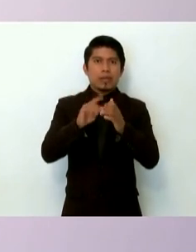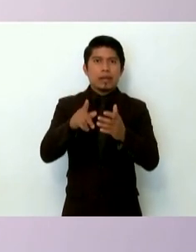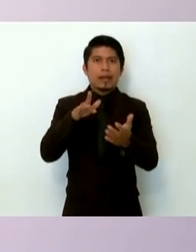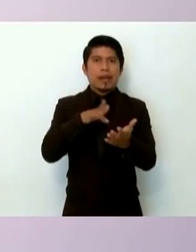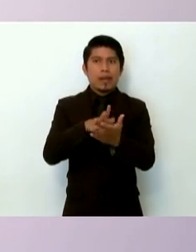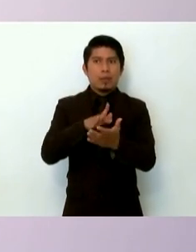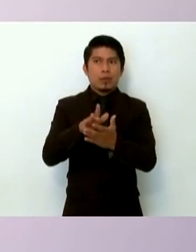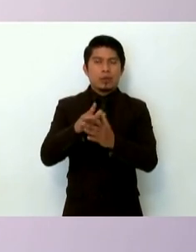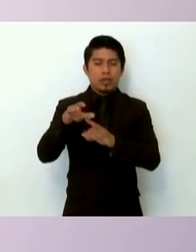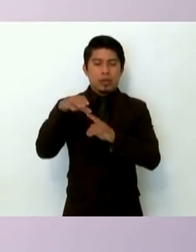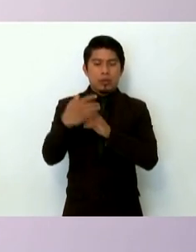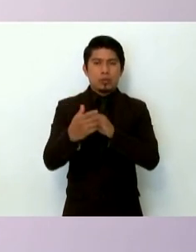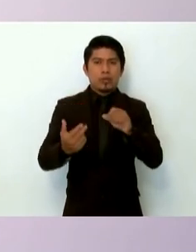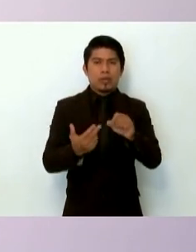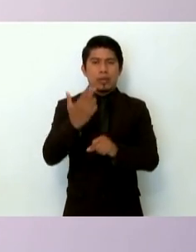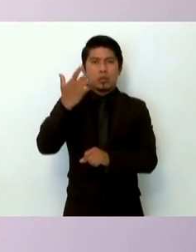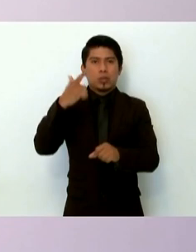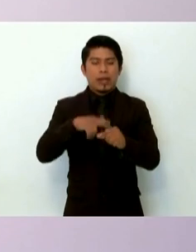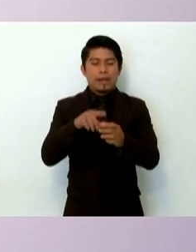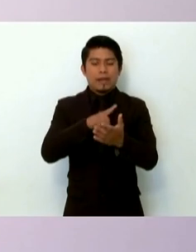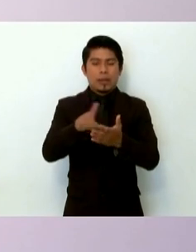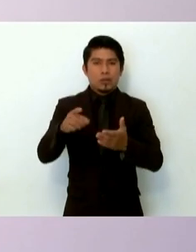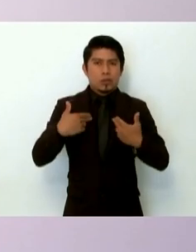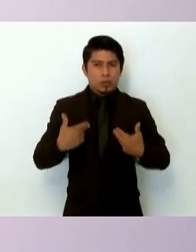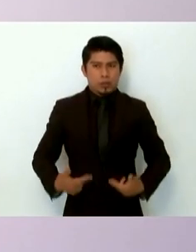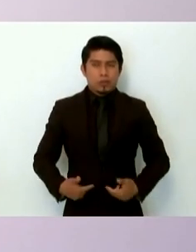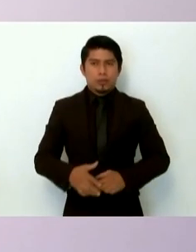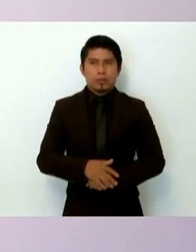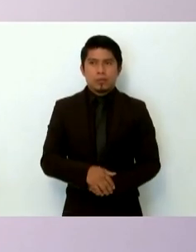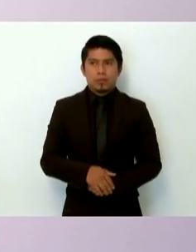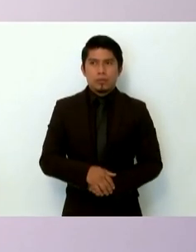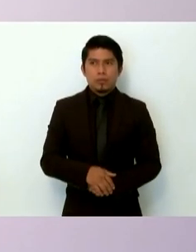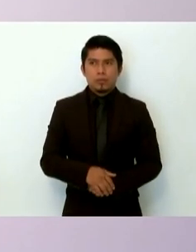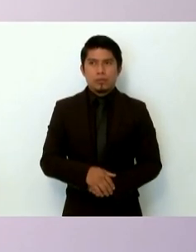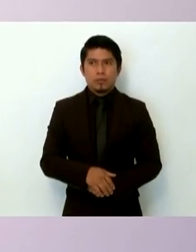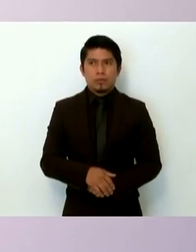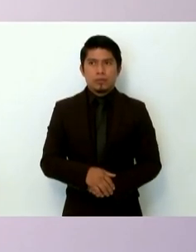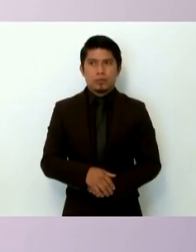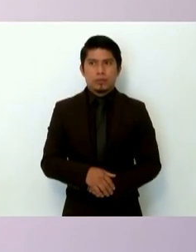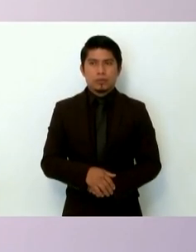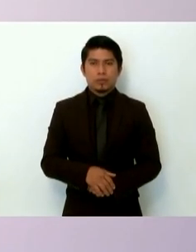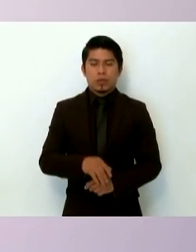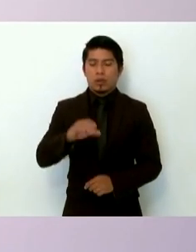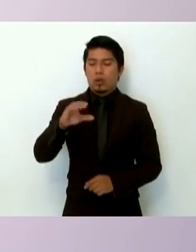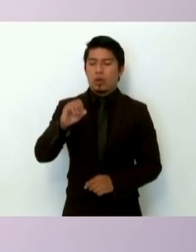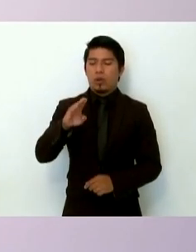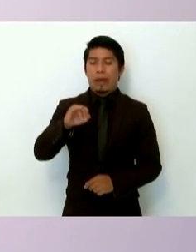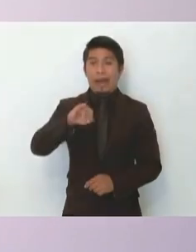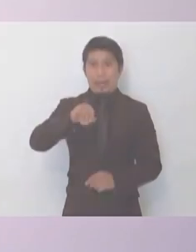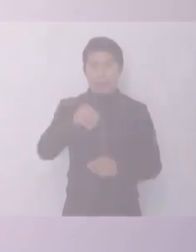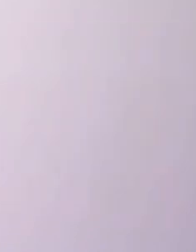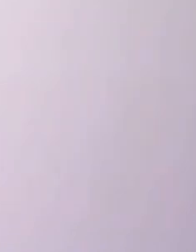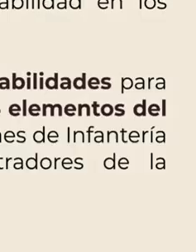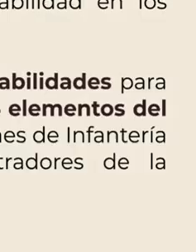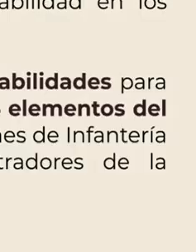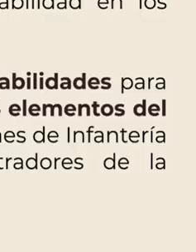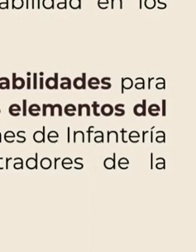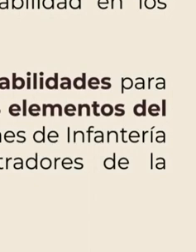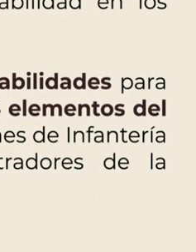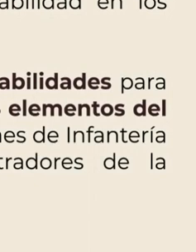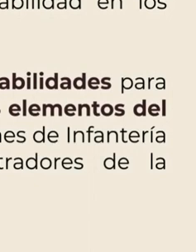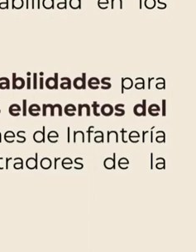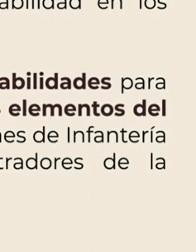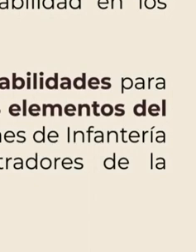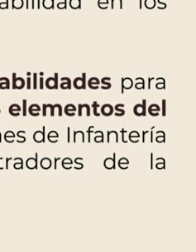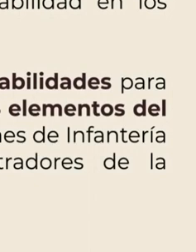apoyo de la Comisión Nacional de Derechos Humanos la COVAJ ha accedido a diversas